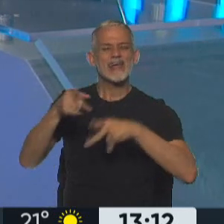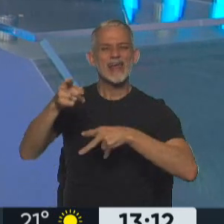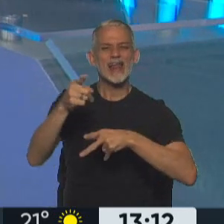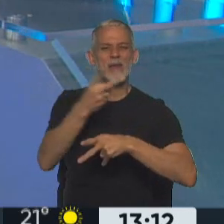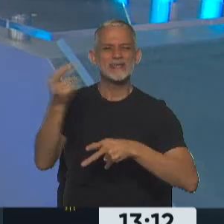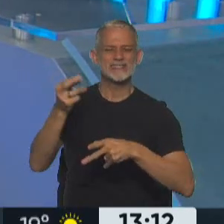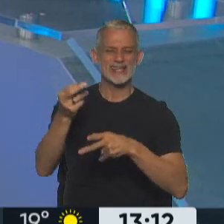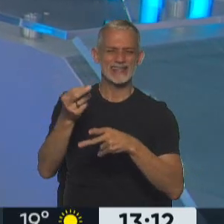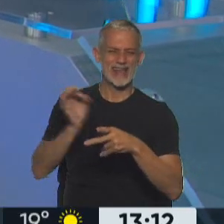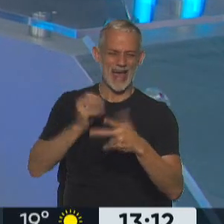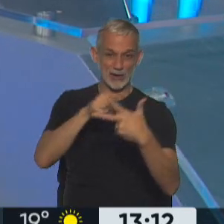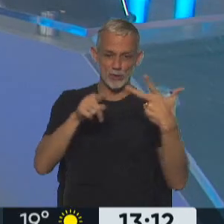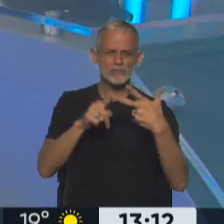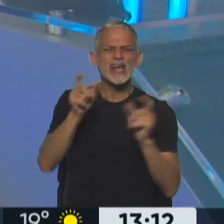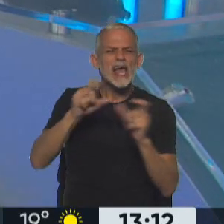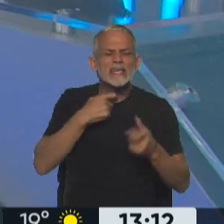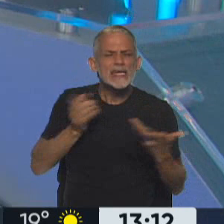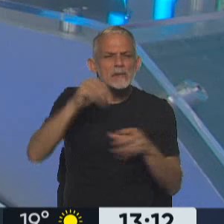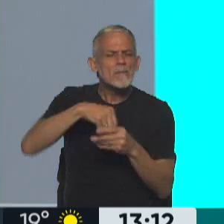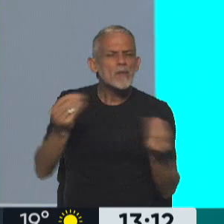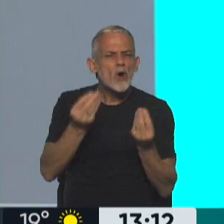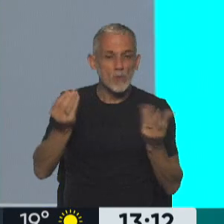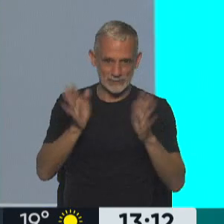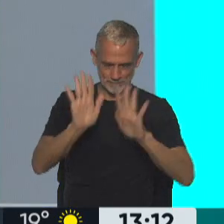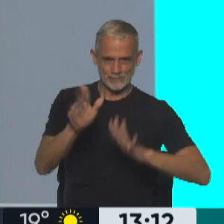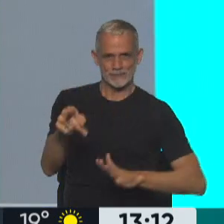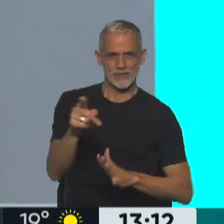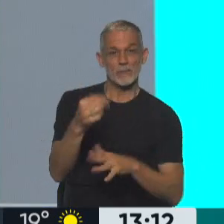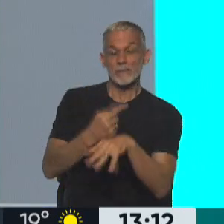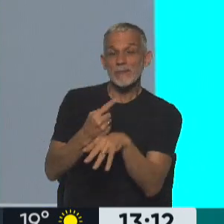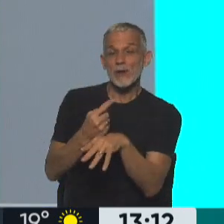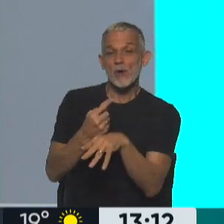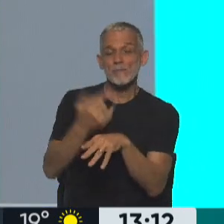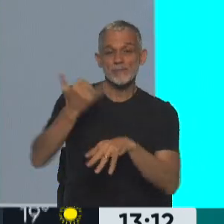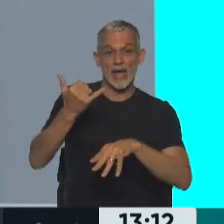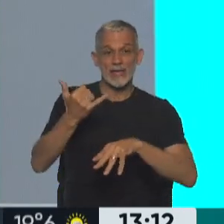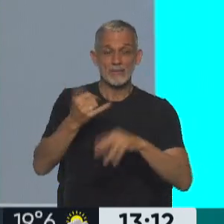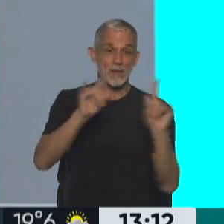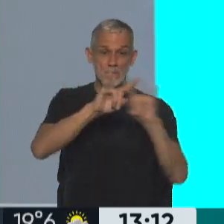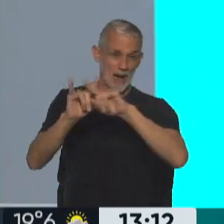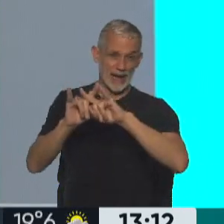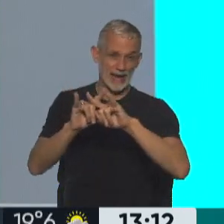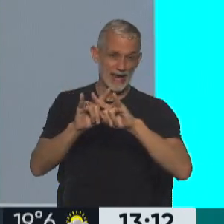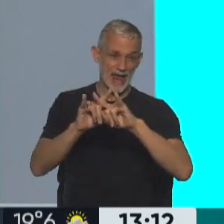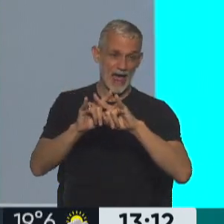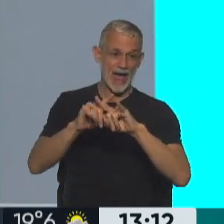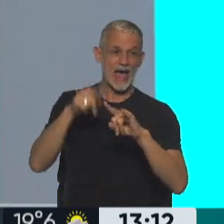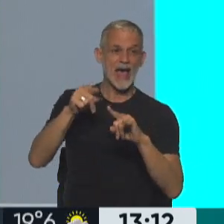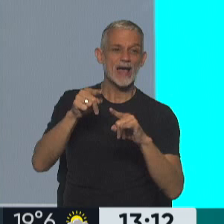hacer, Matías, la gente que quiera participar? Exactamente. Bueno, lo que tienen es, por un lado, está la página que es www